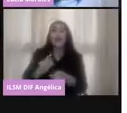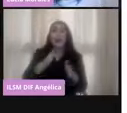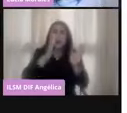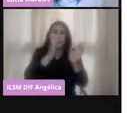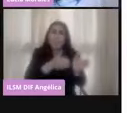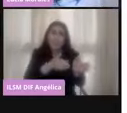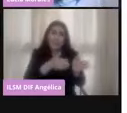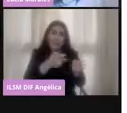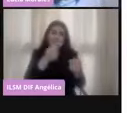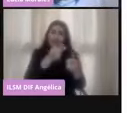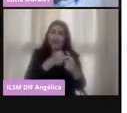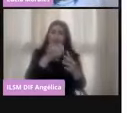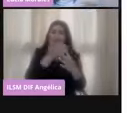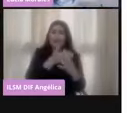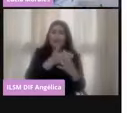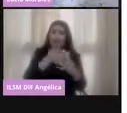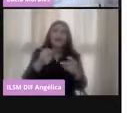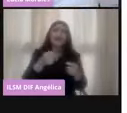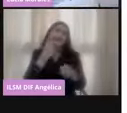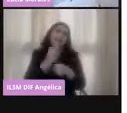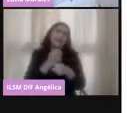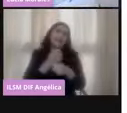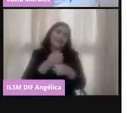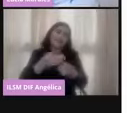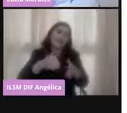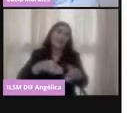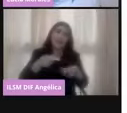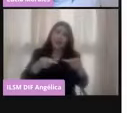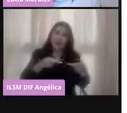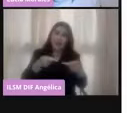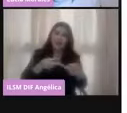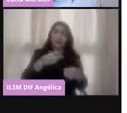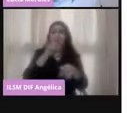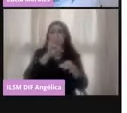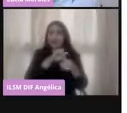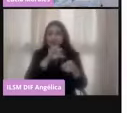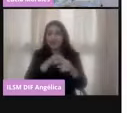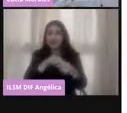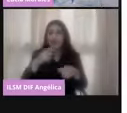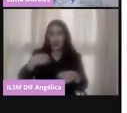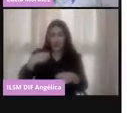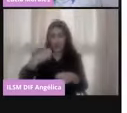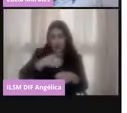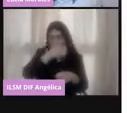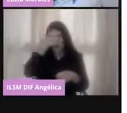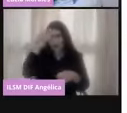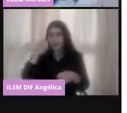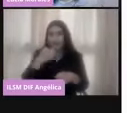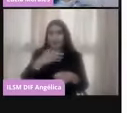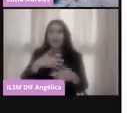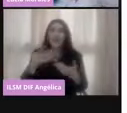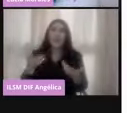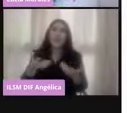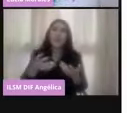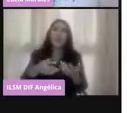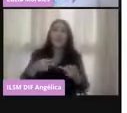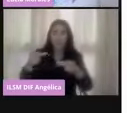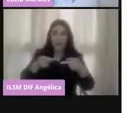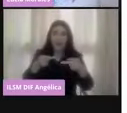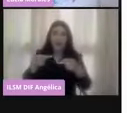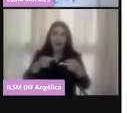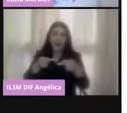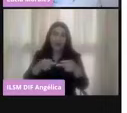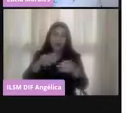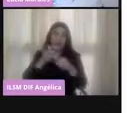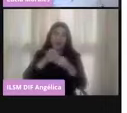preparación de la elección. Y yo siempre hago una analogía como una fiesta. La preparación de la elección es como cuando preparamos una